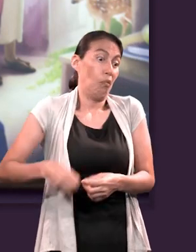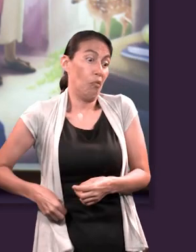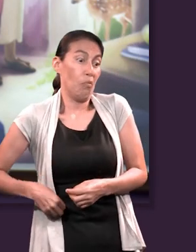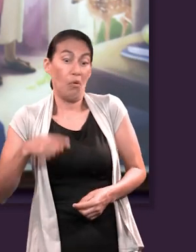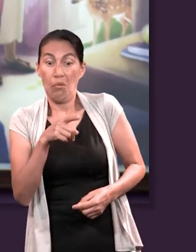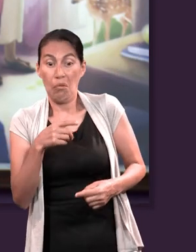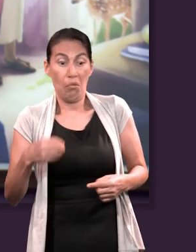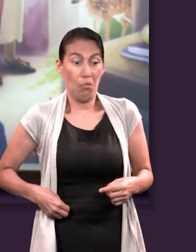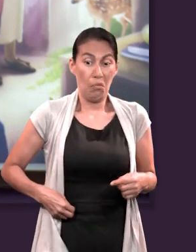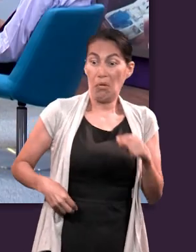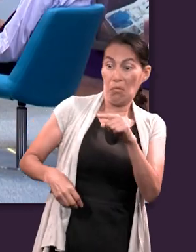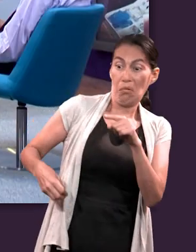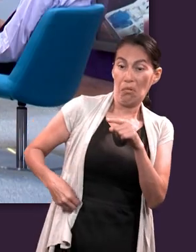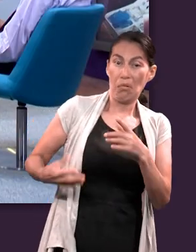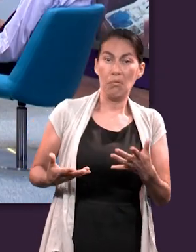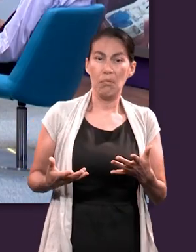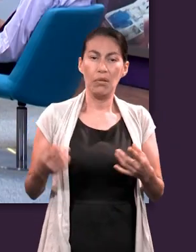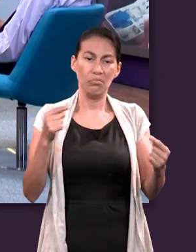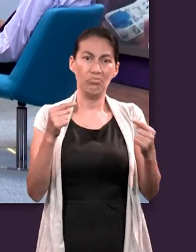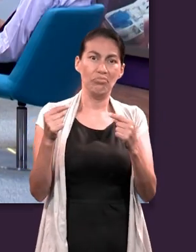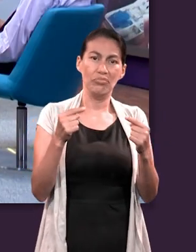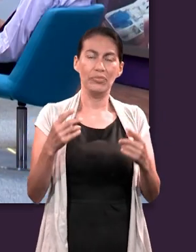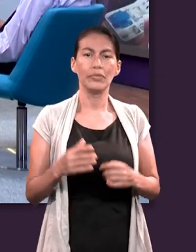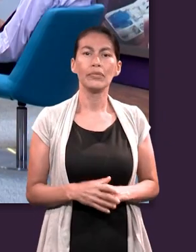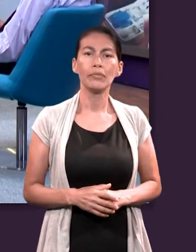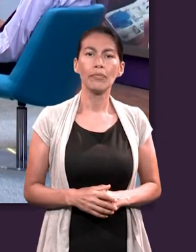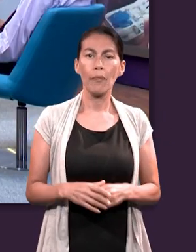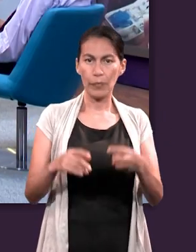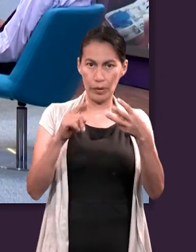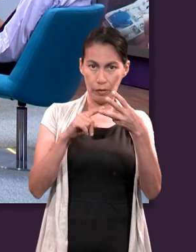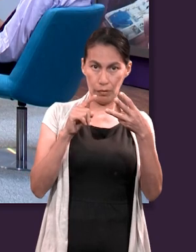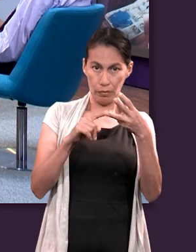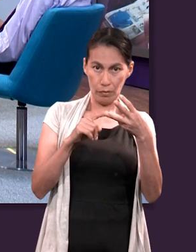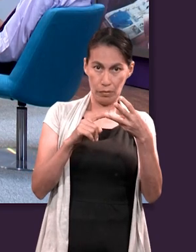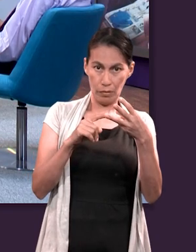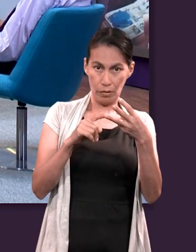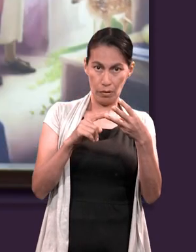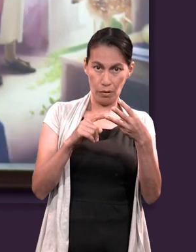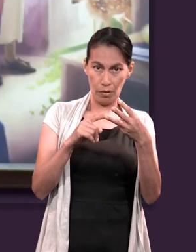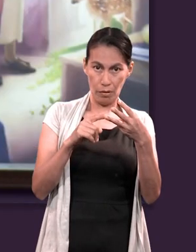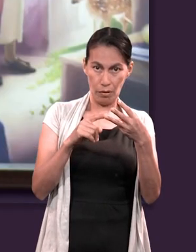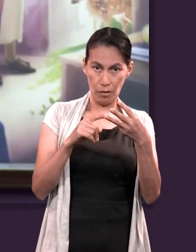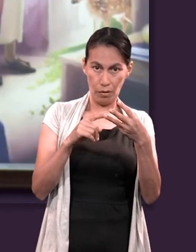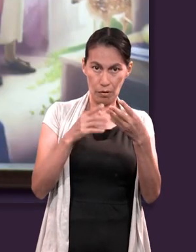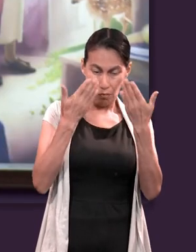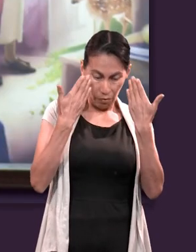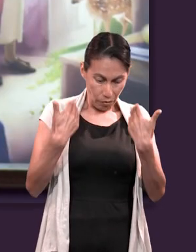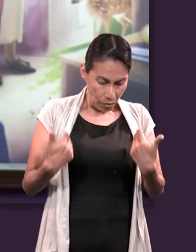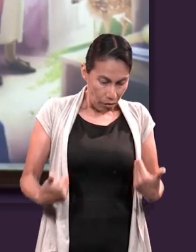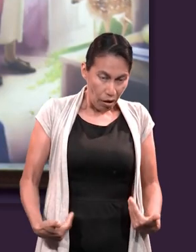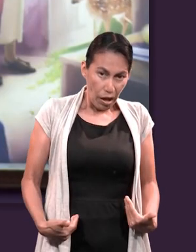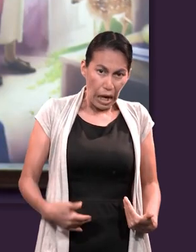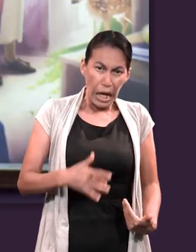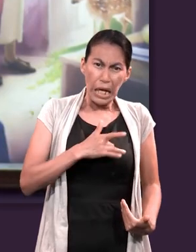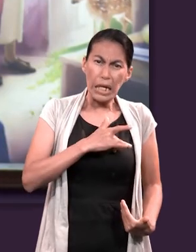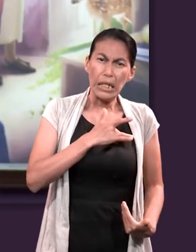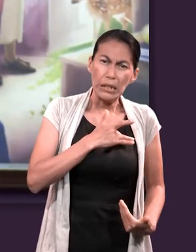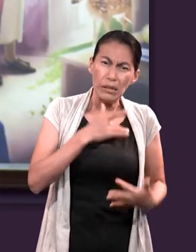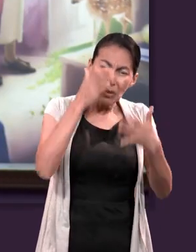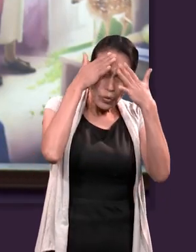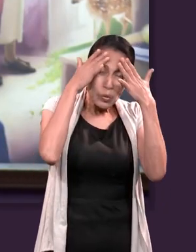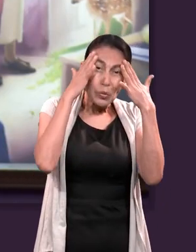la culpa entre ellos. La tercera, desde un punto de vista físico, sudarían,